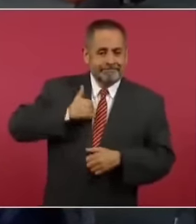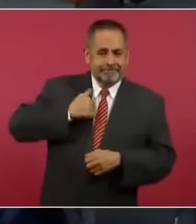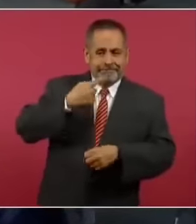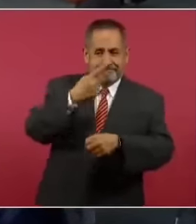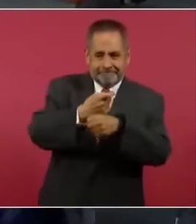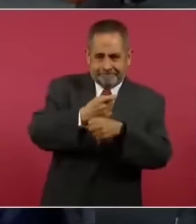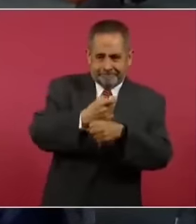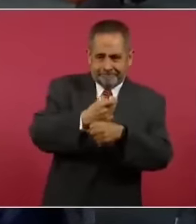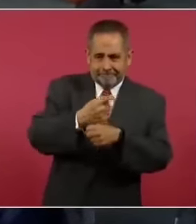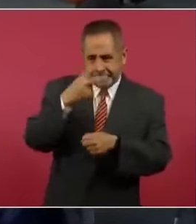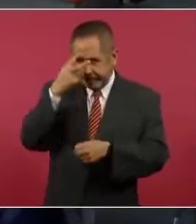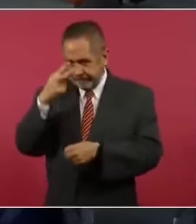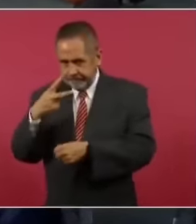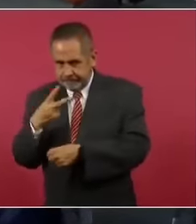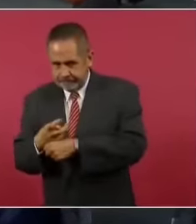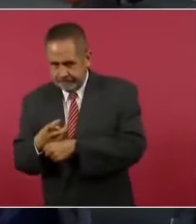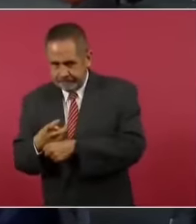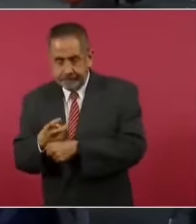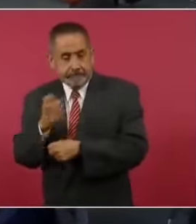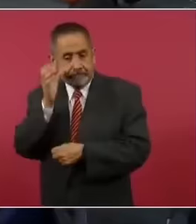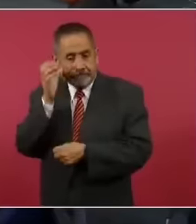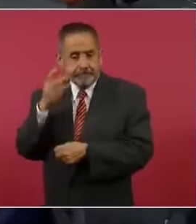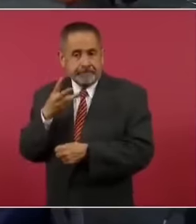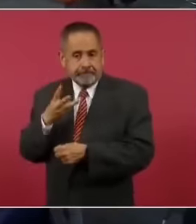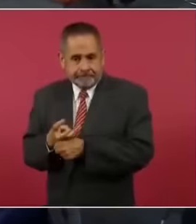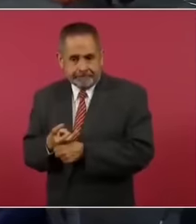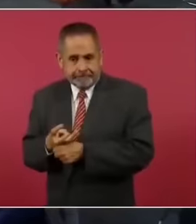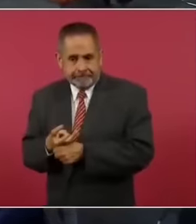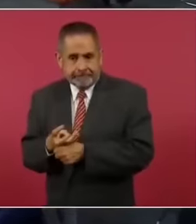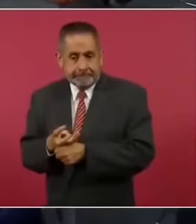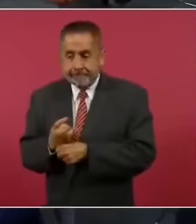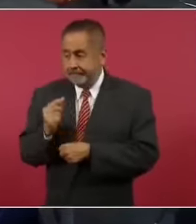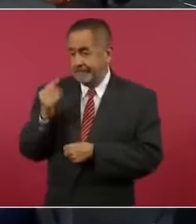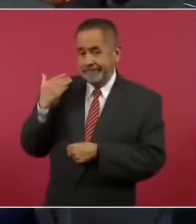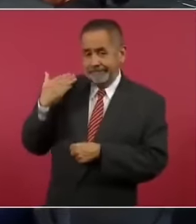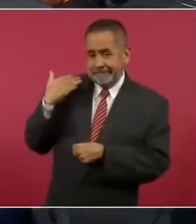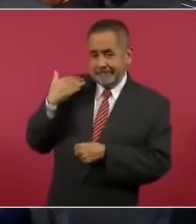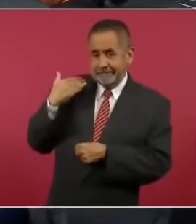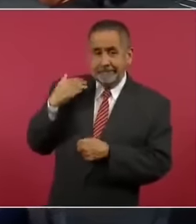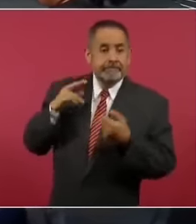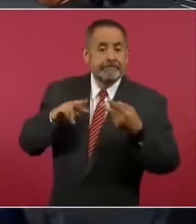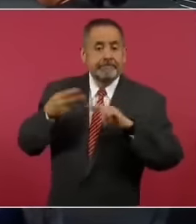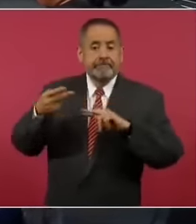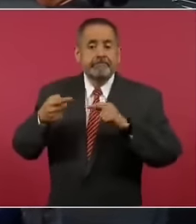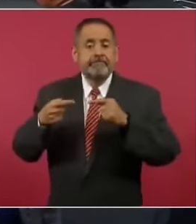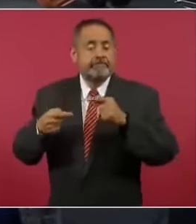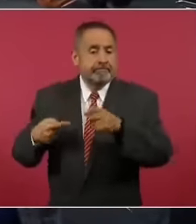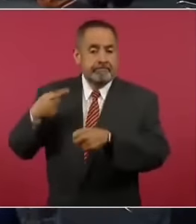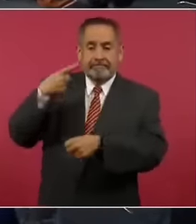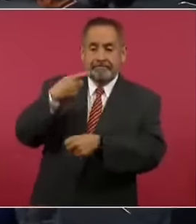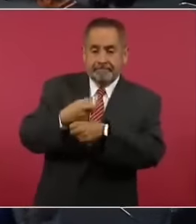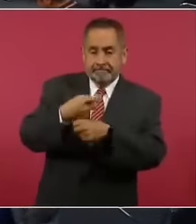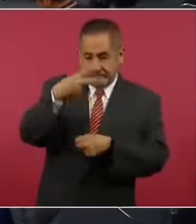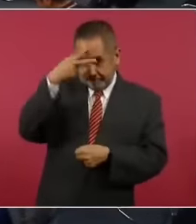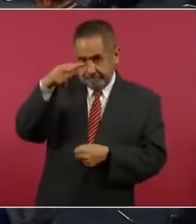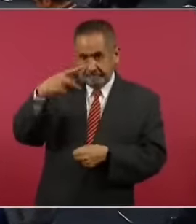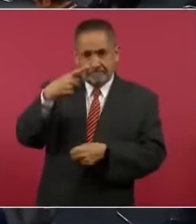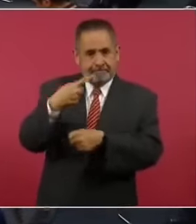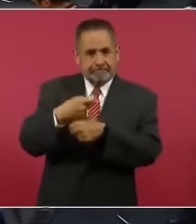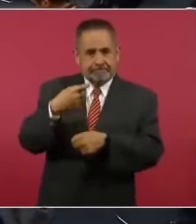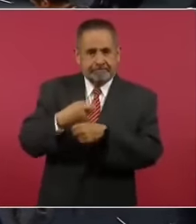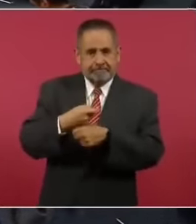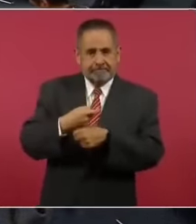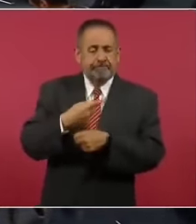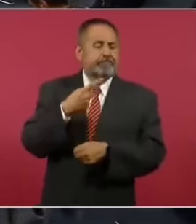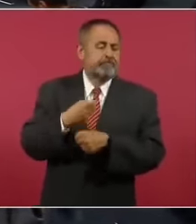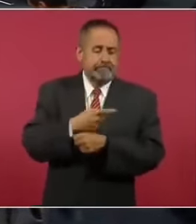México segundo, China tercero. En los últimos tiempos ya México, los últimos meses, es